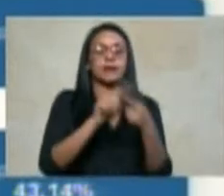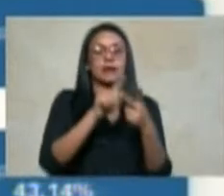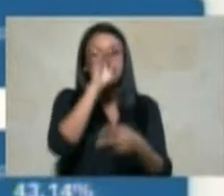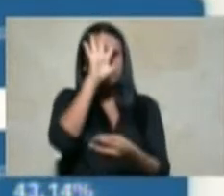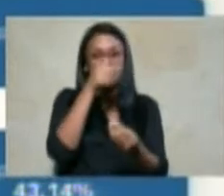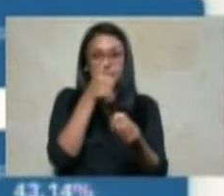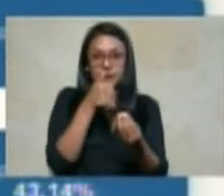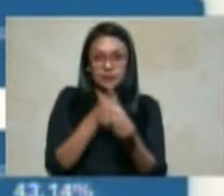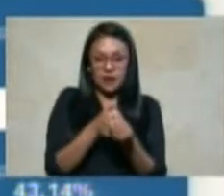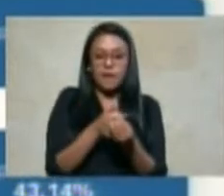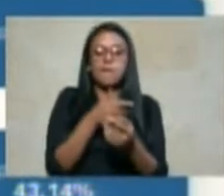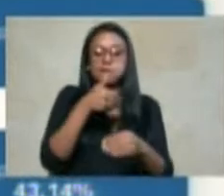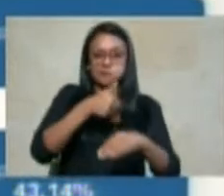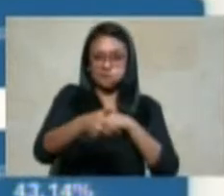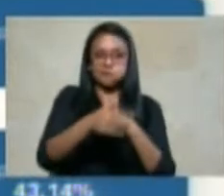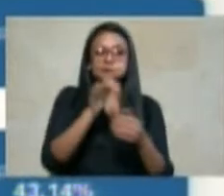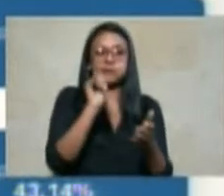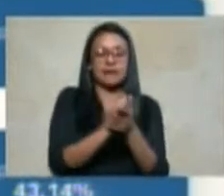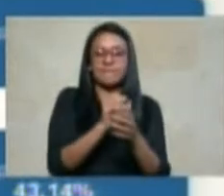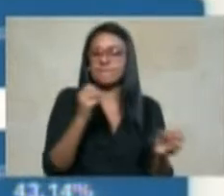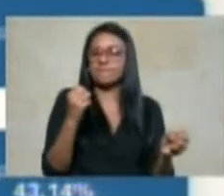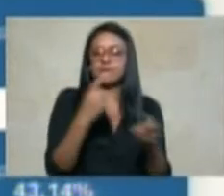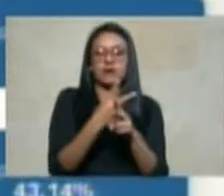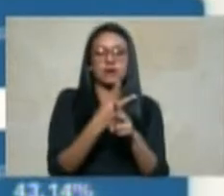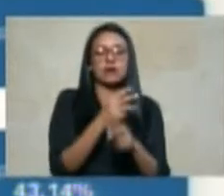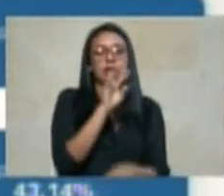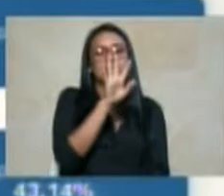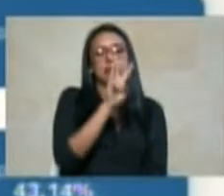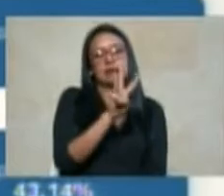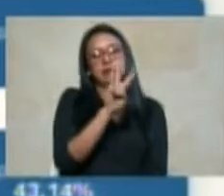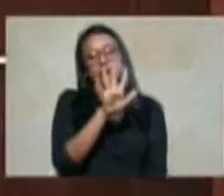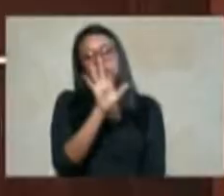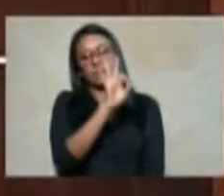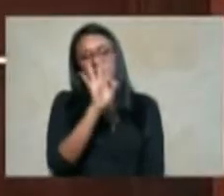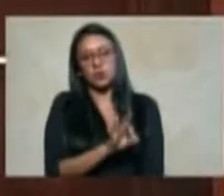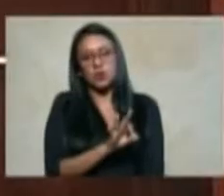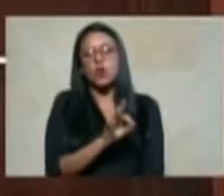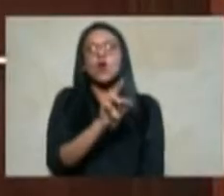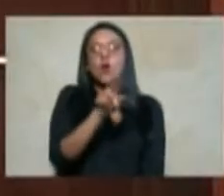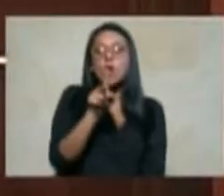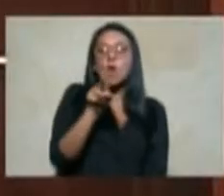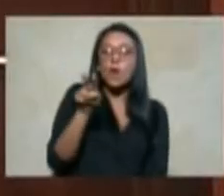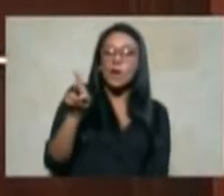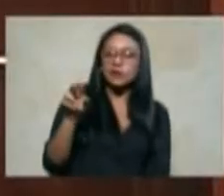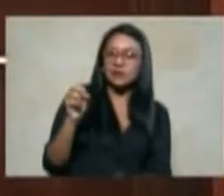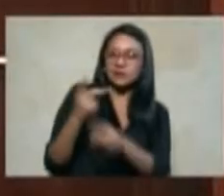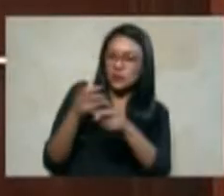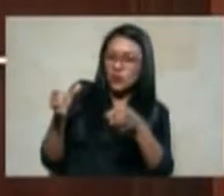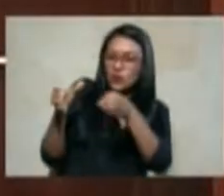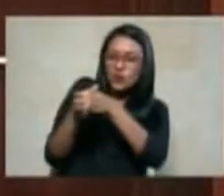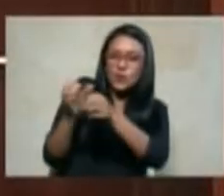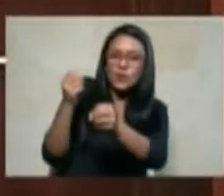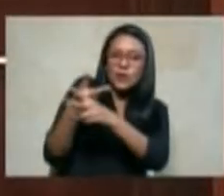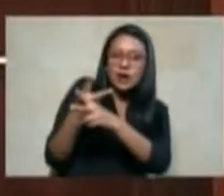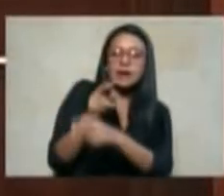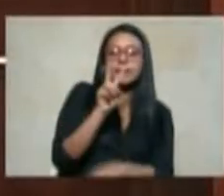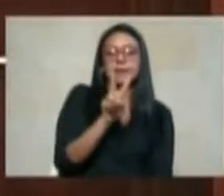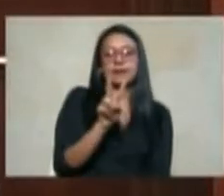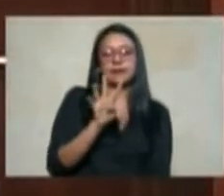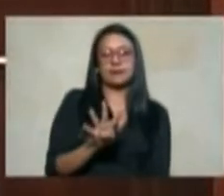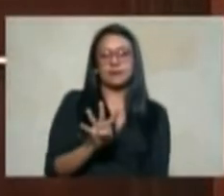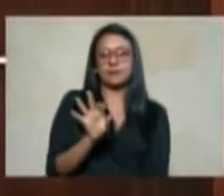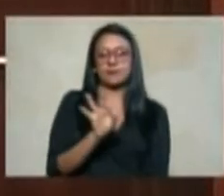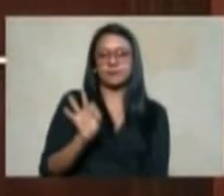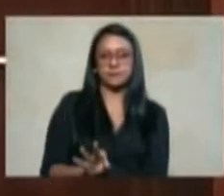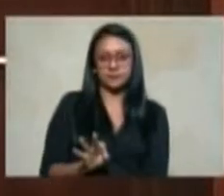hecho violento 35% y de otros actores violentos el 24% que han dicho las sentencias